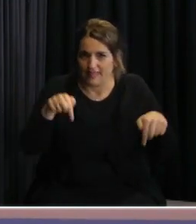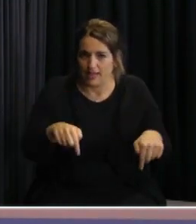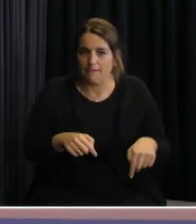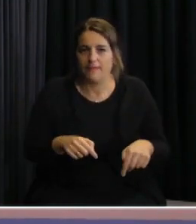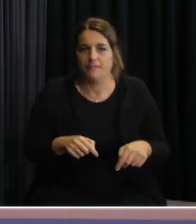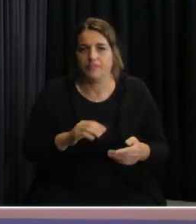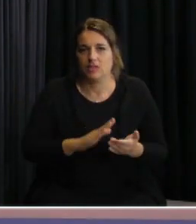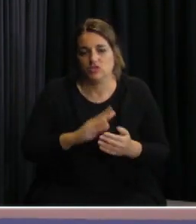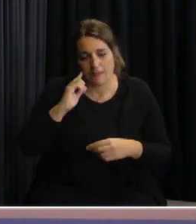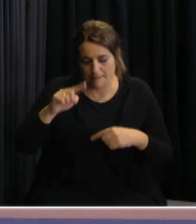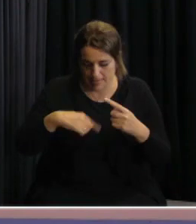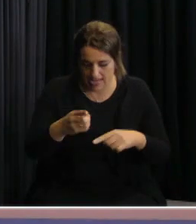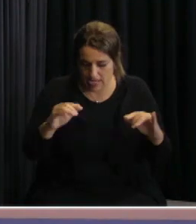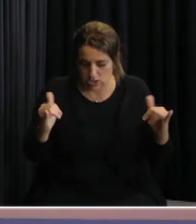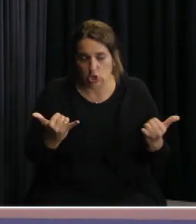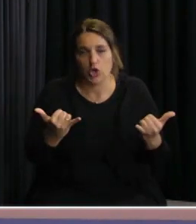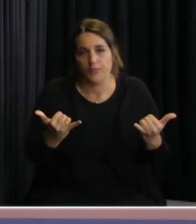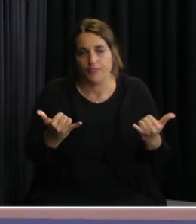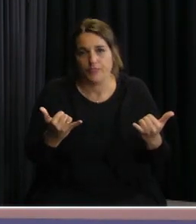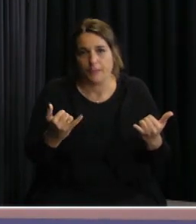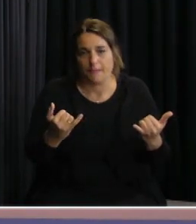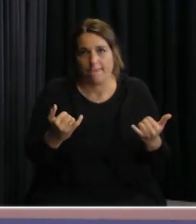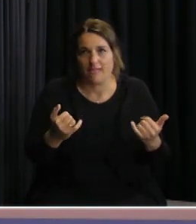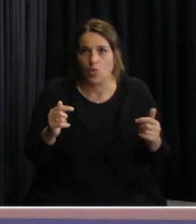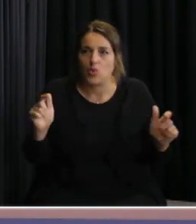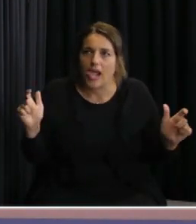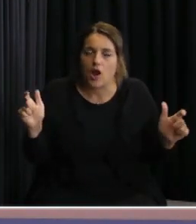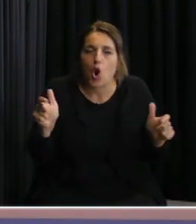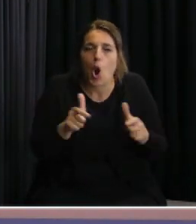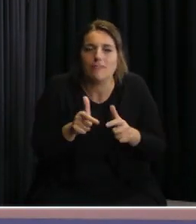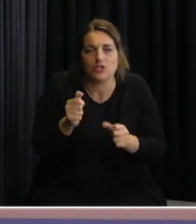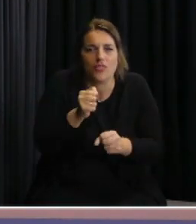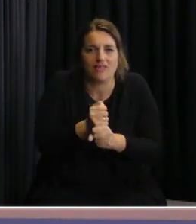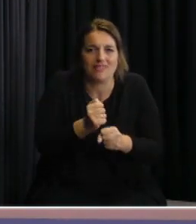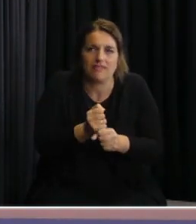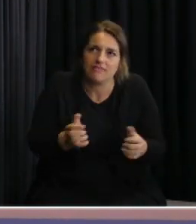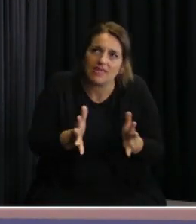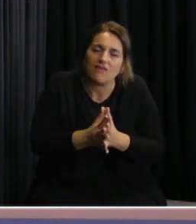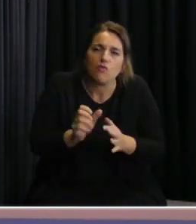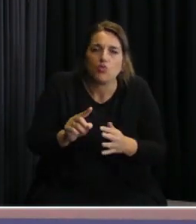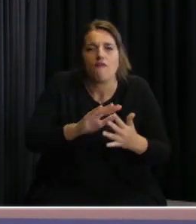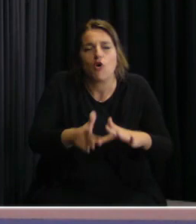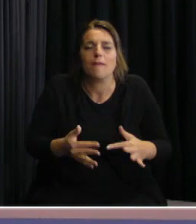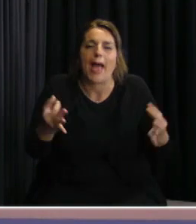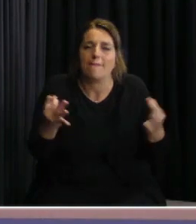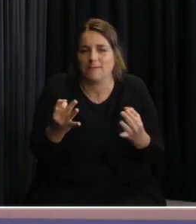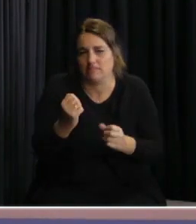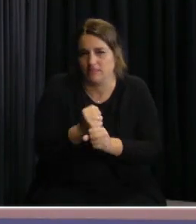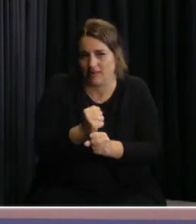A partir del día de mañana una comisión donde con una logística especial